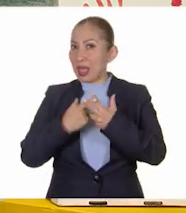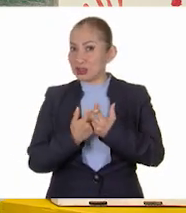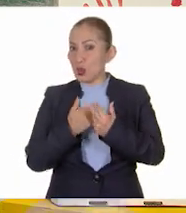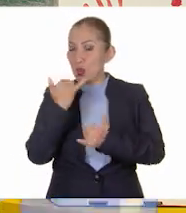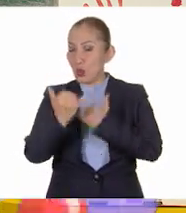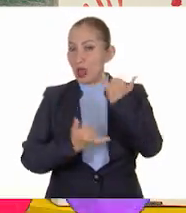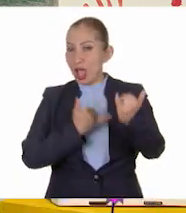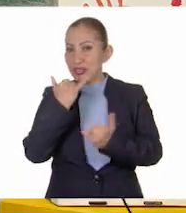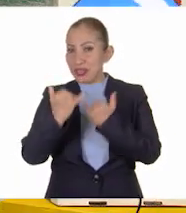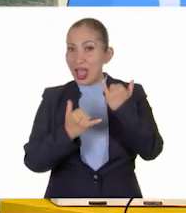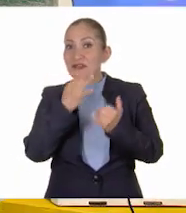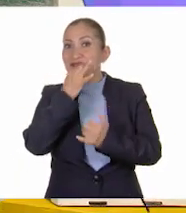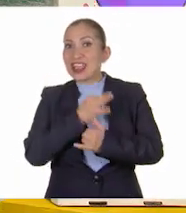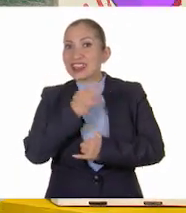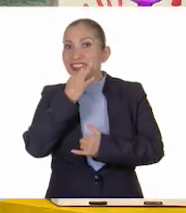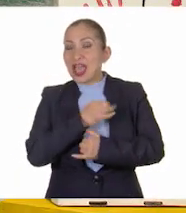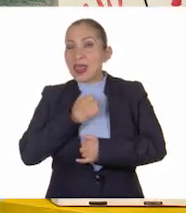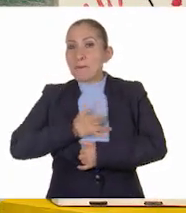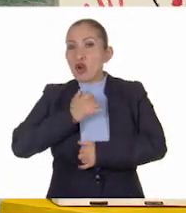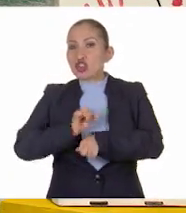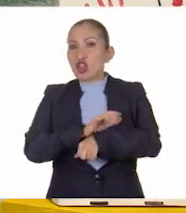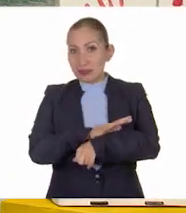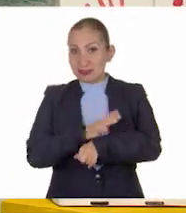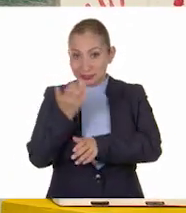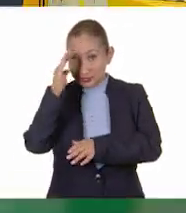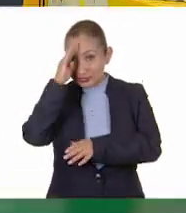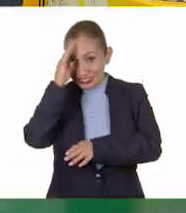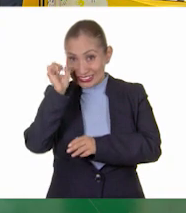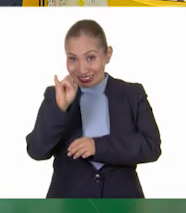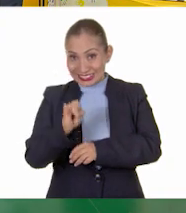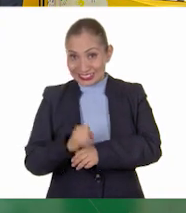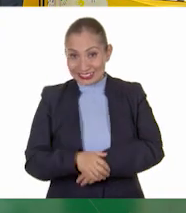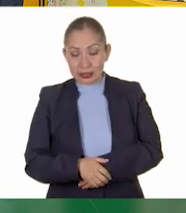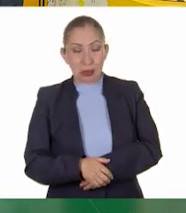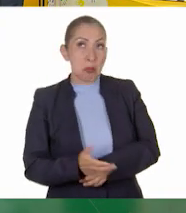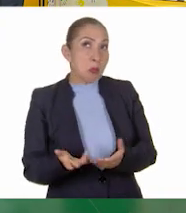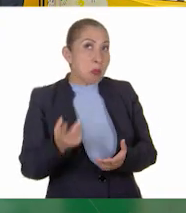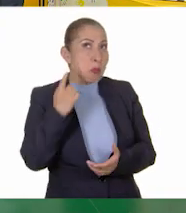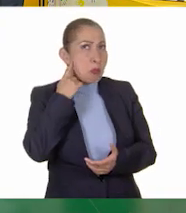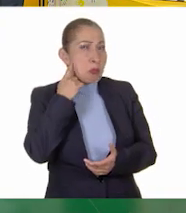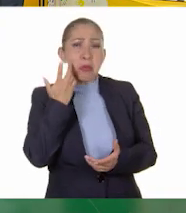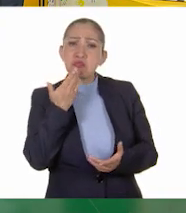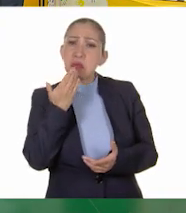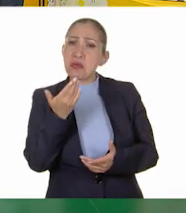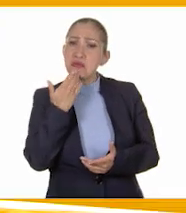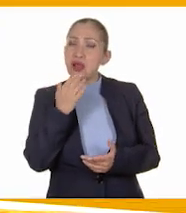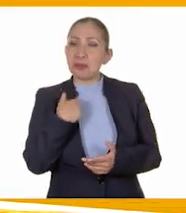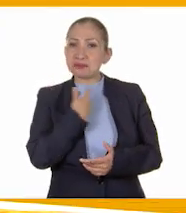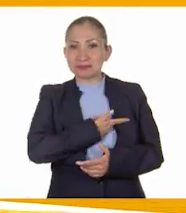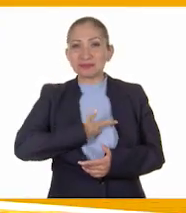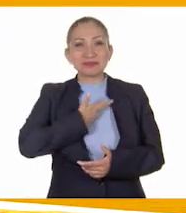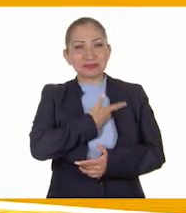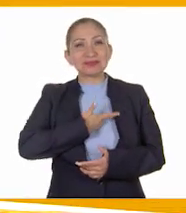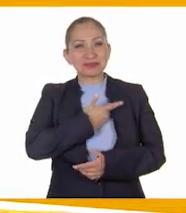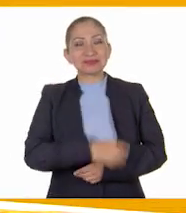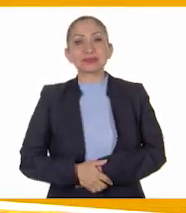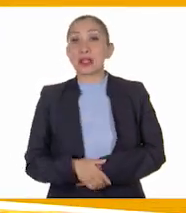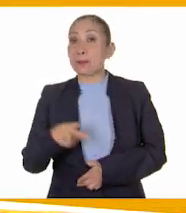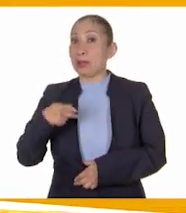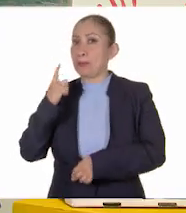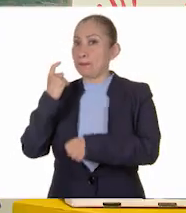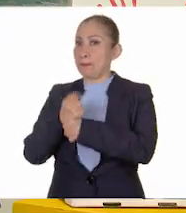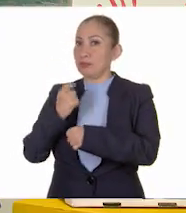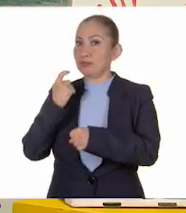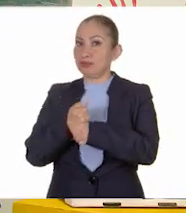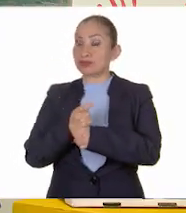jugando a la fiesta de las emociones? ¿Qué les parece? Pues suena muy bien. Sí, me gusta. Pero primero